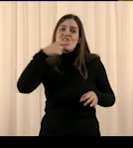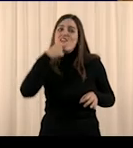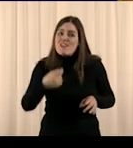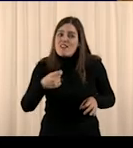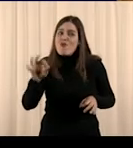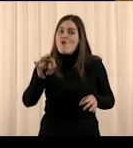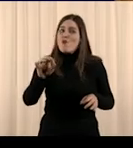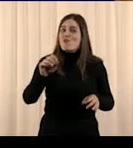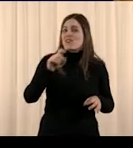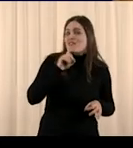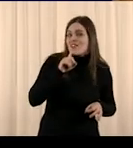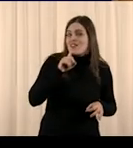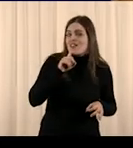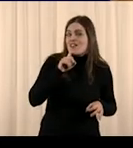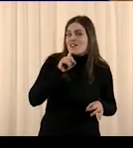¿Estás muy lejos?